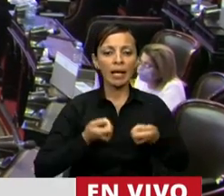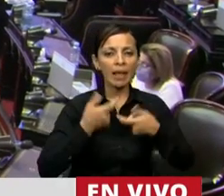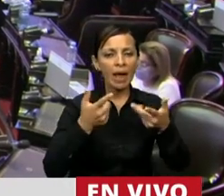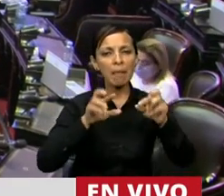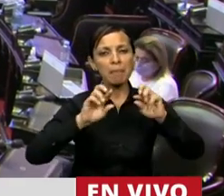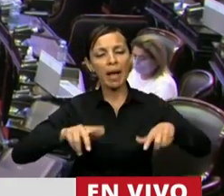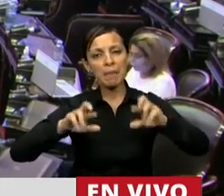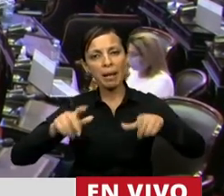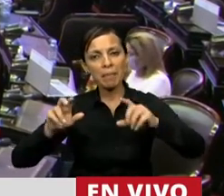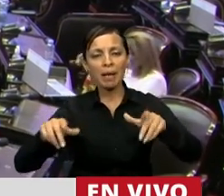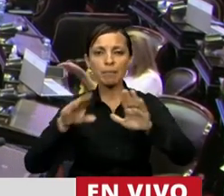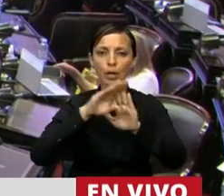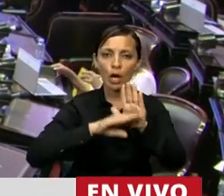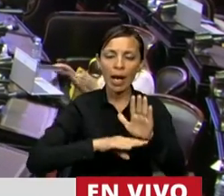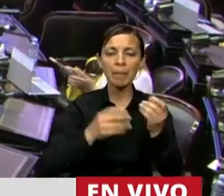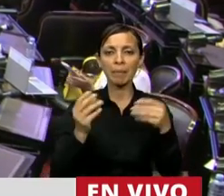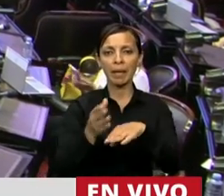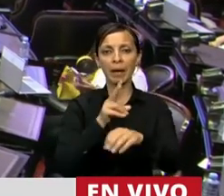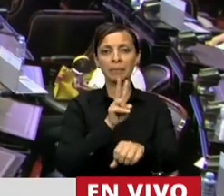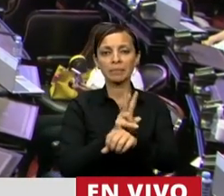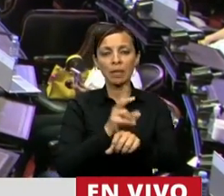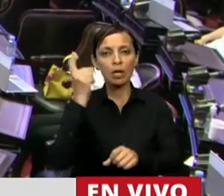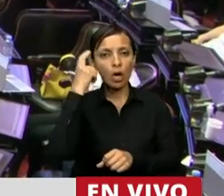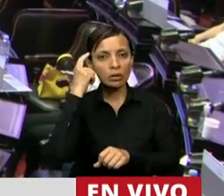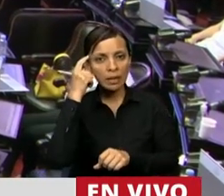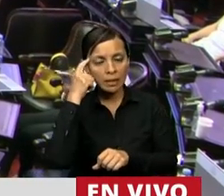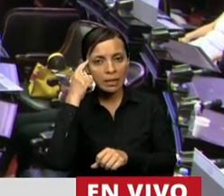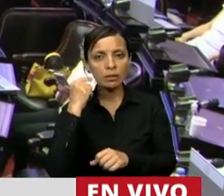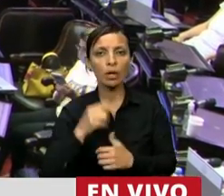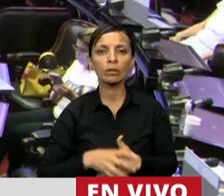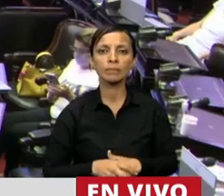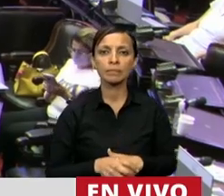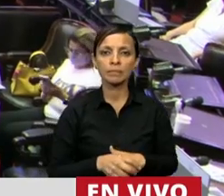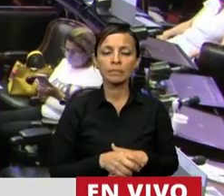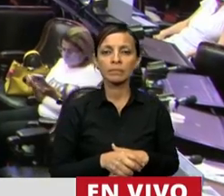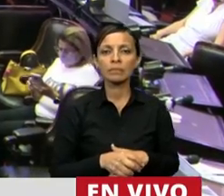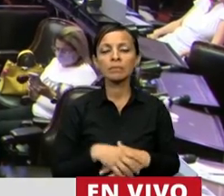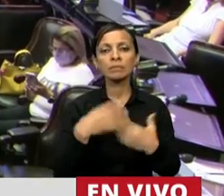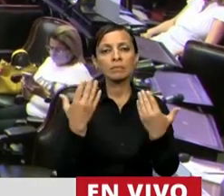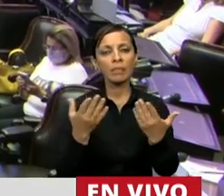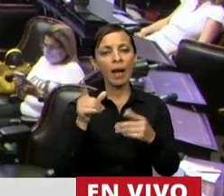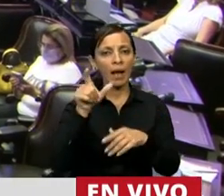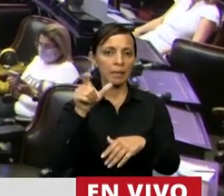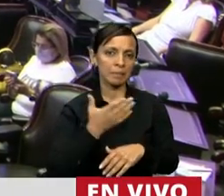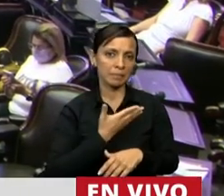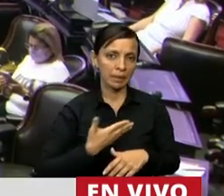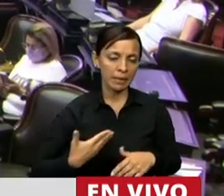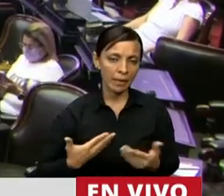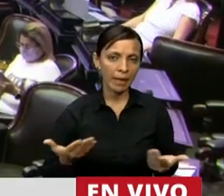planes y programas para la prevención y la concientización. Aunque, señor presidente,